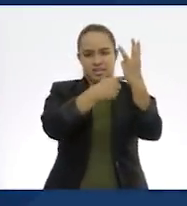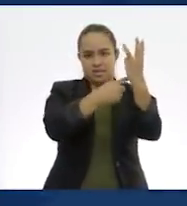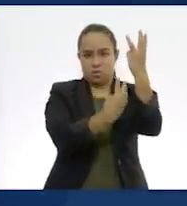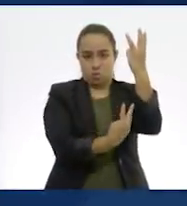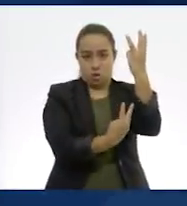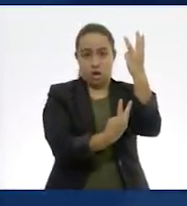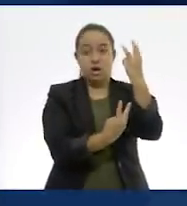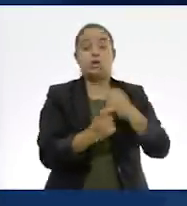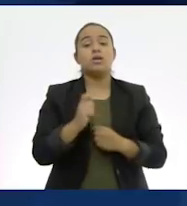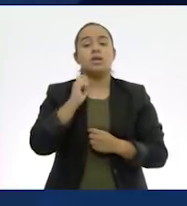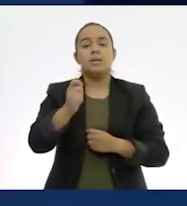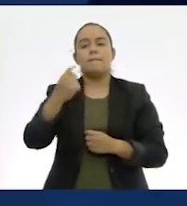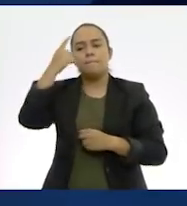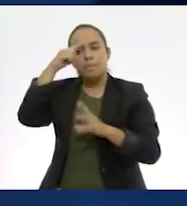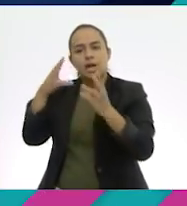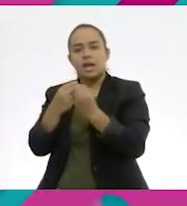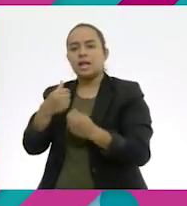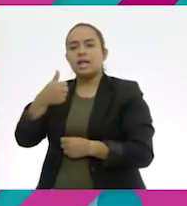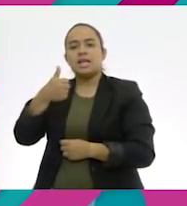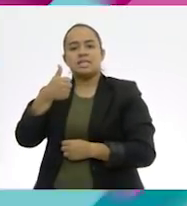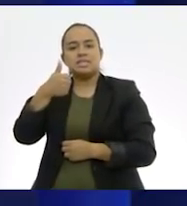seis séptimos?